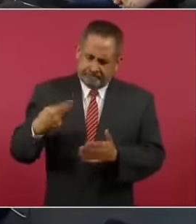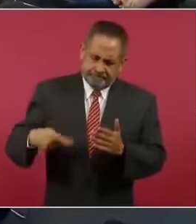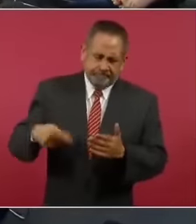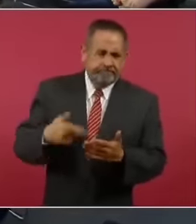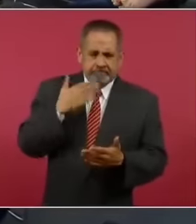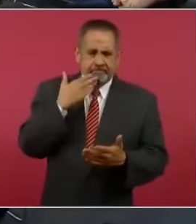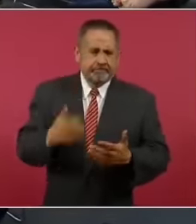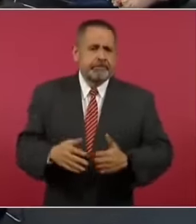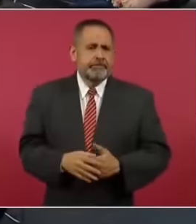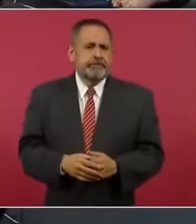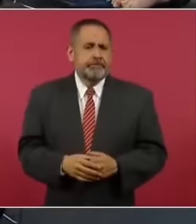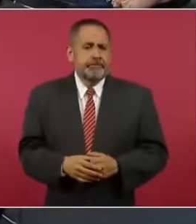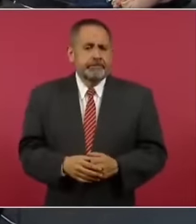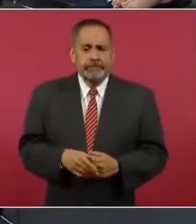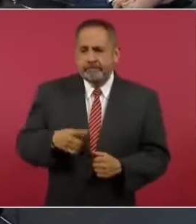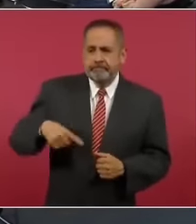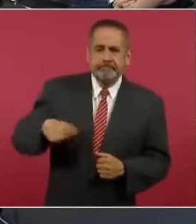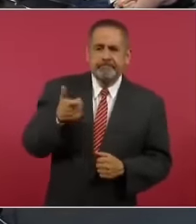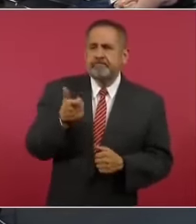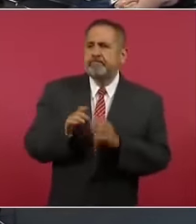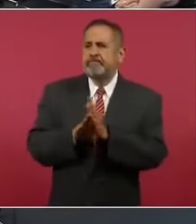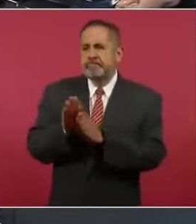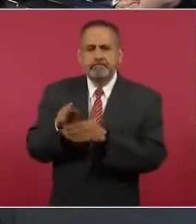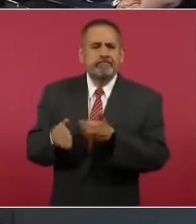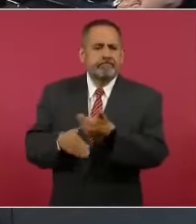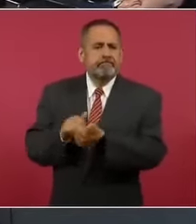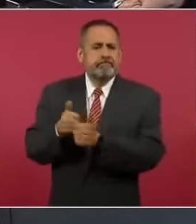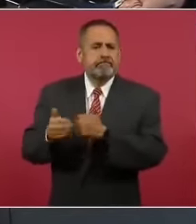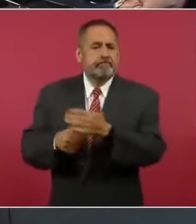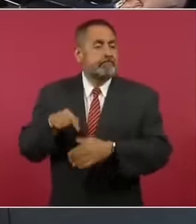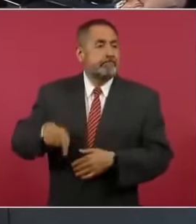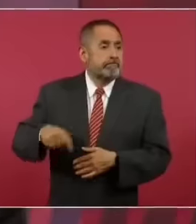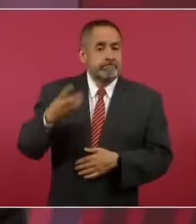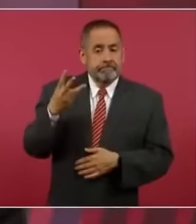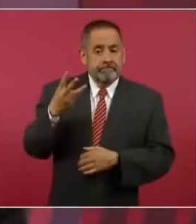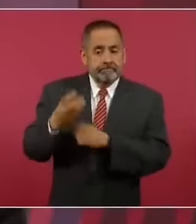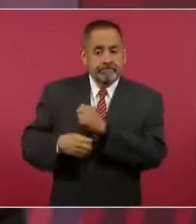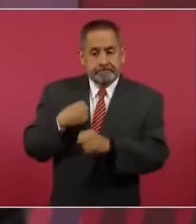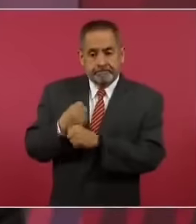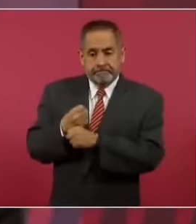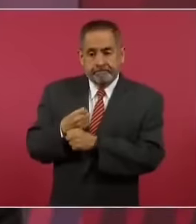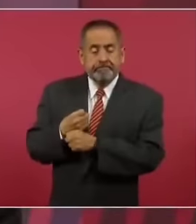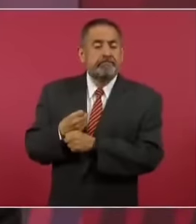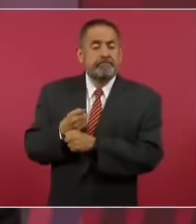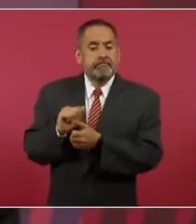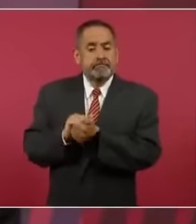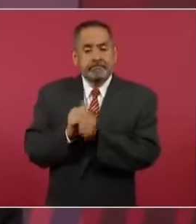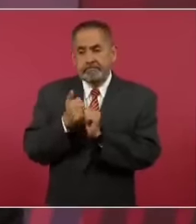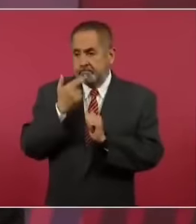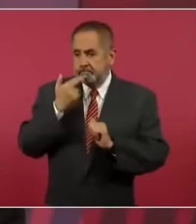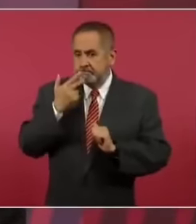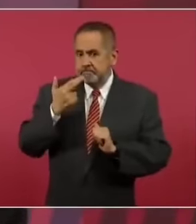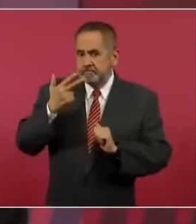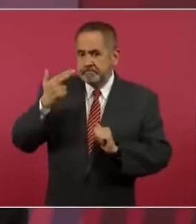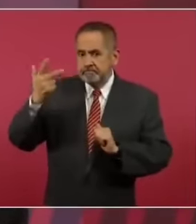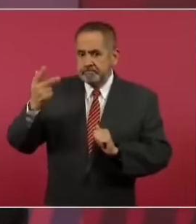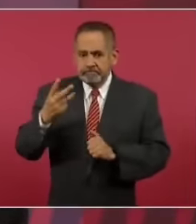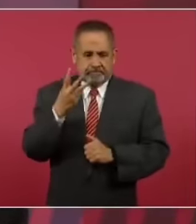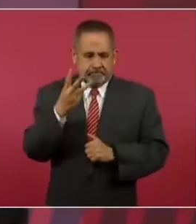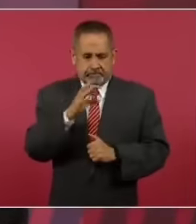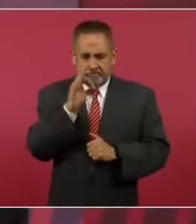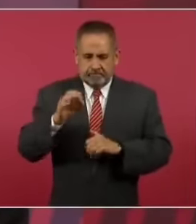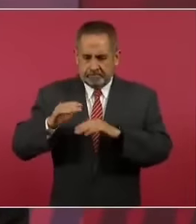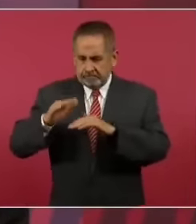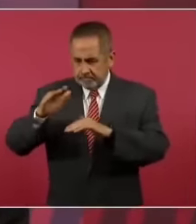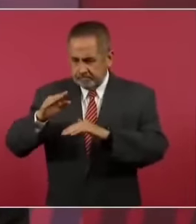Nuestra economía está creciendo, llevamos tres años creciendo más del tres por ciento.